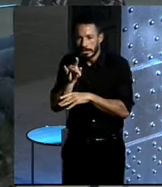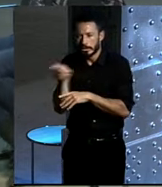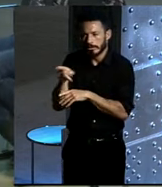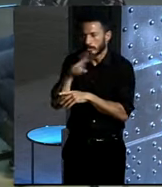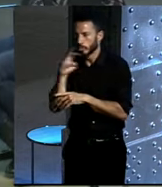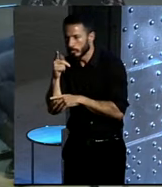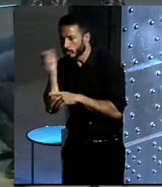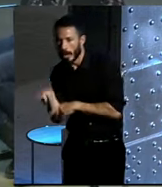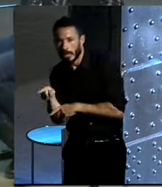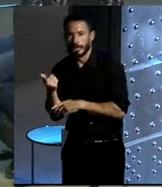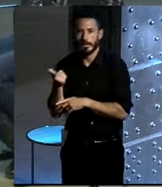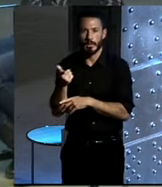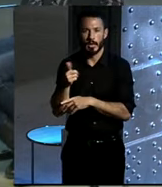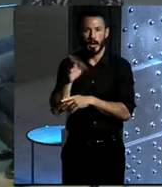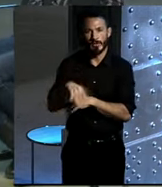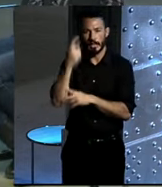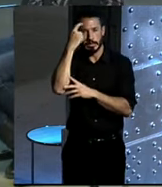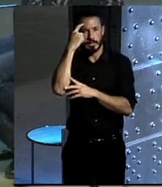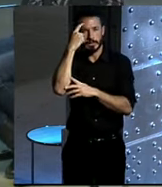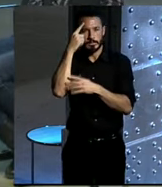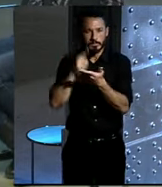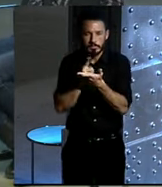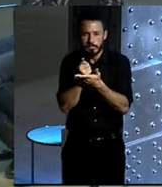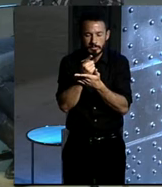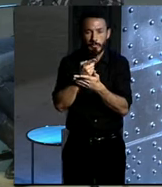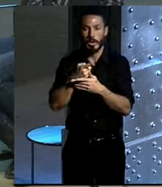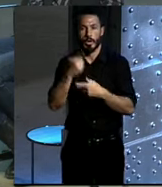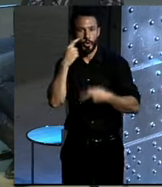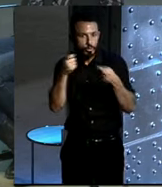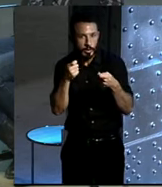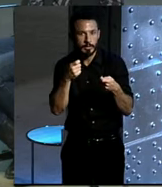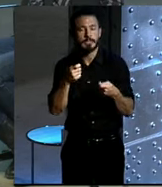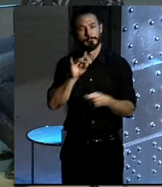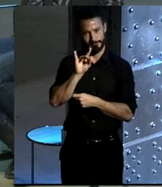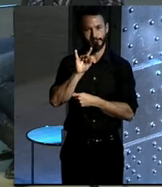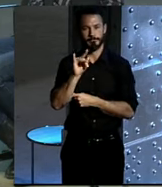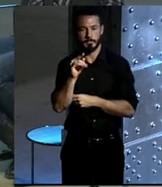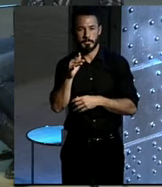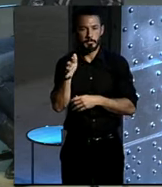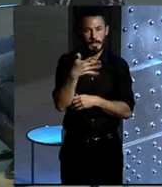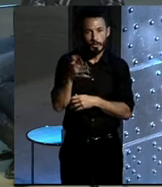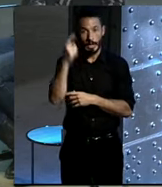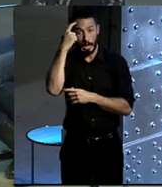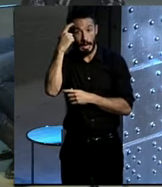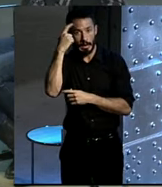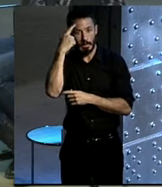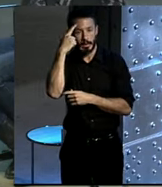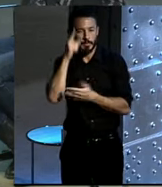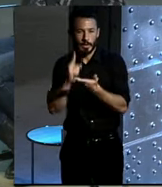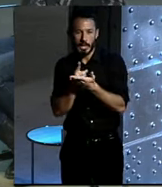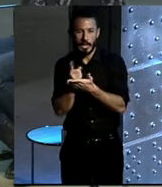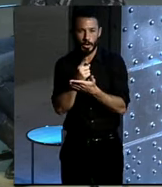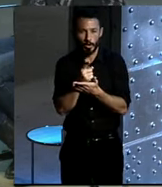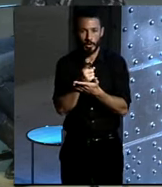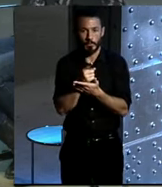vosotros en vuestra cabeza rápidamente. o menos te vas haciendo un recorrido en la cabeza y yo tengo un hijo de 16